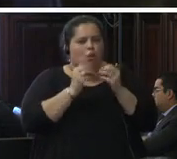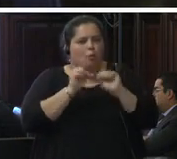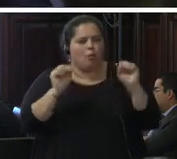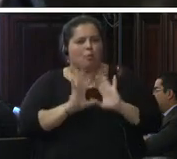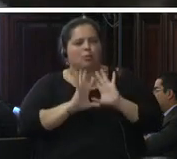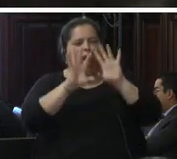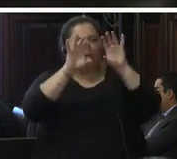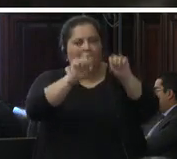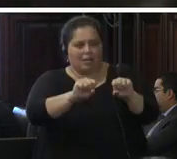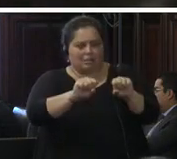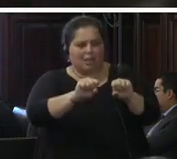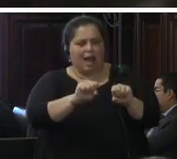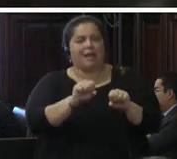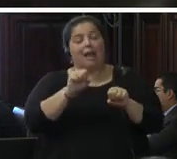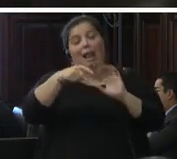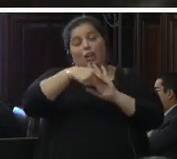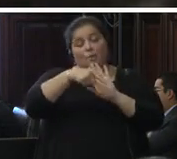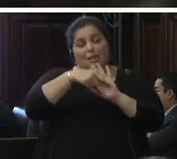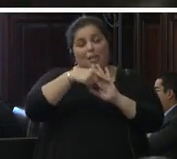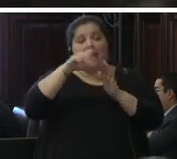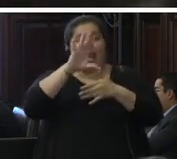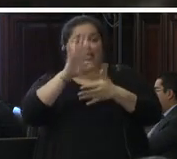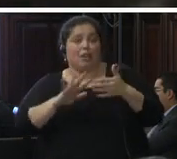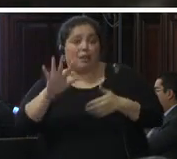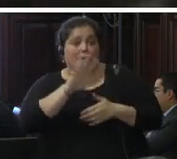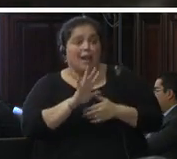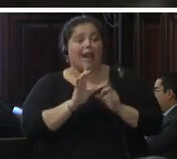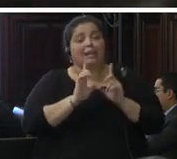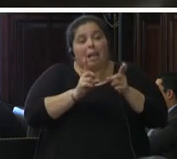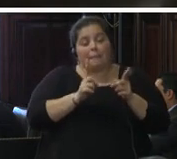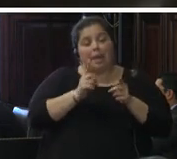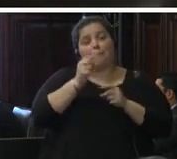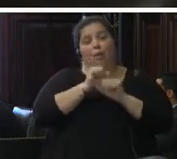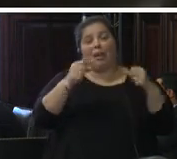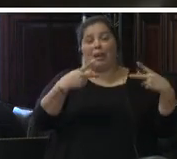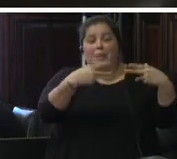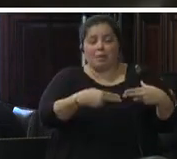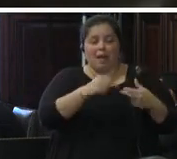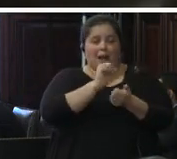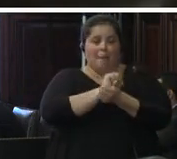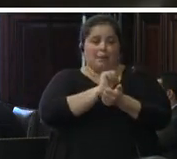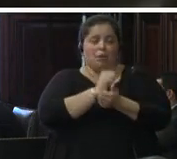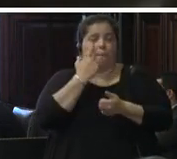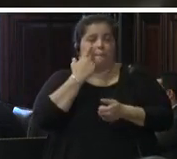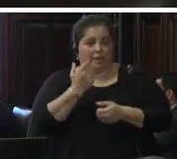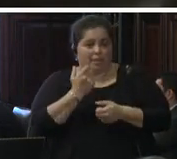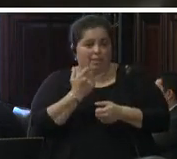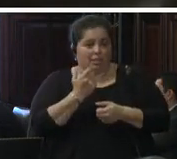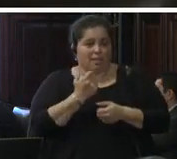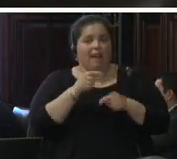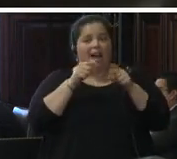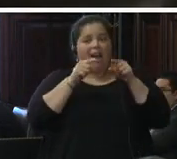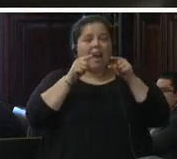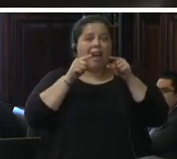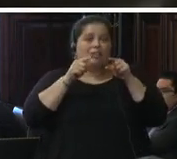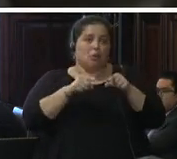alcanzar la normativa interamericana y limitar la prisión preventiva a los criterios muy explícitos y claros